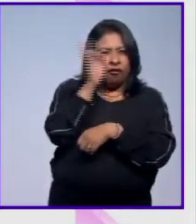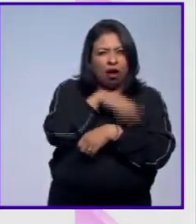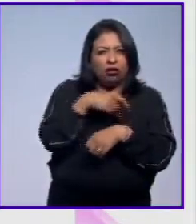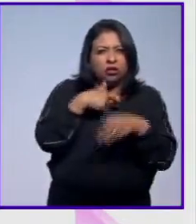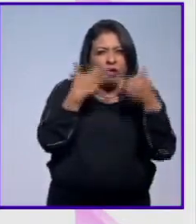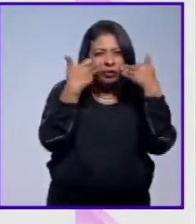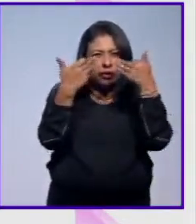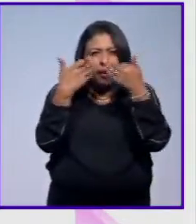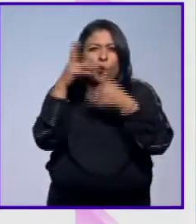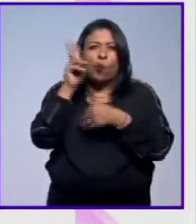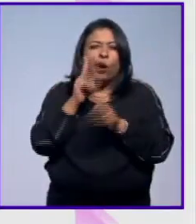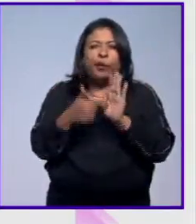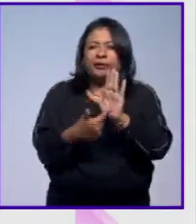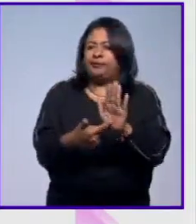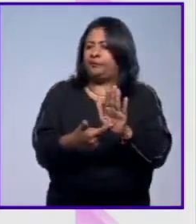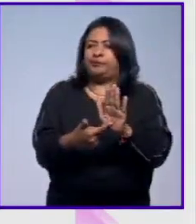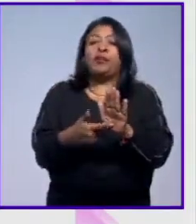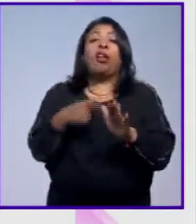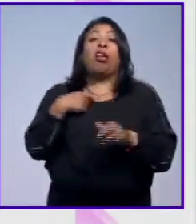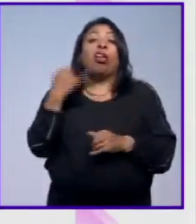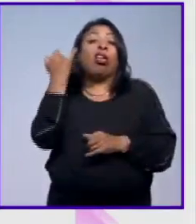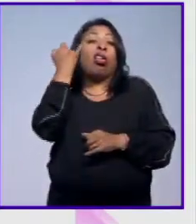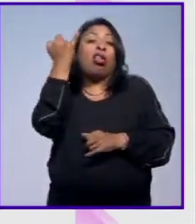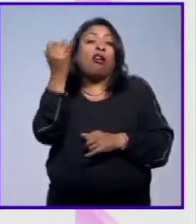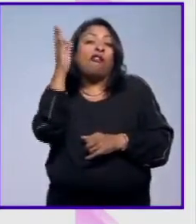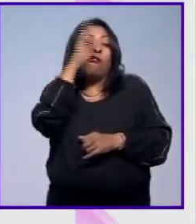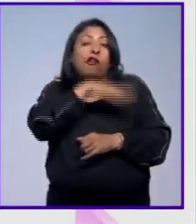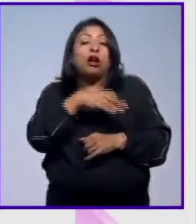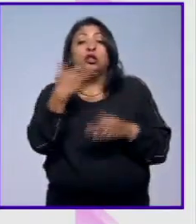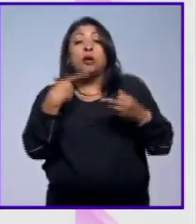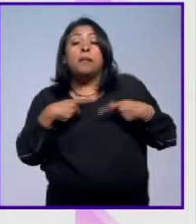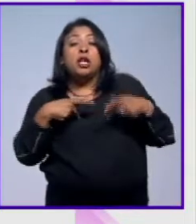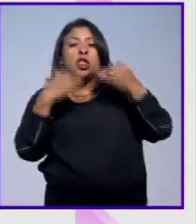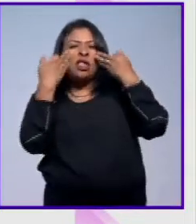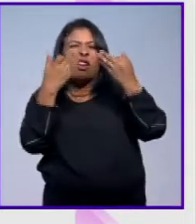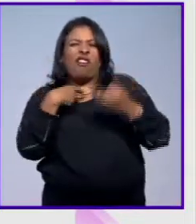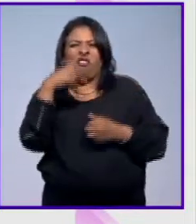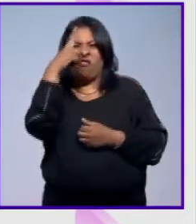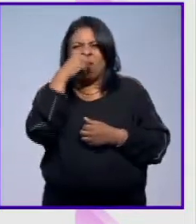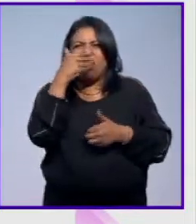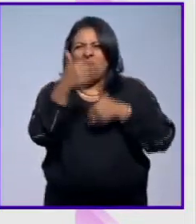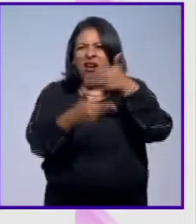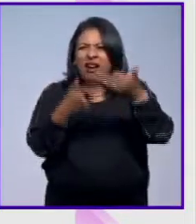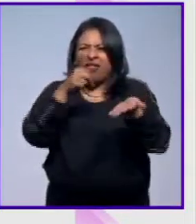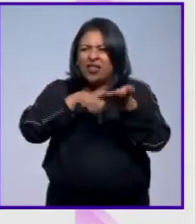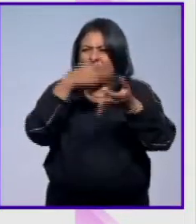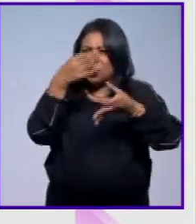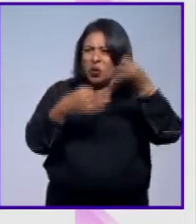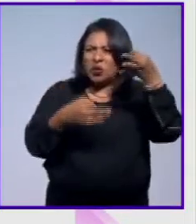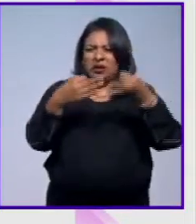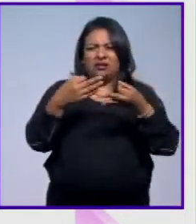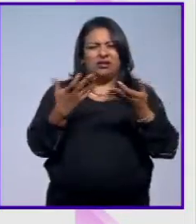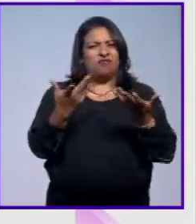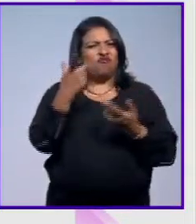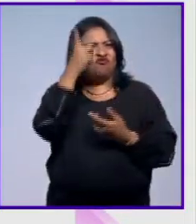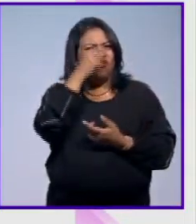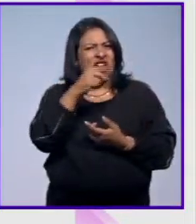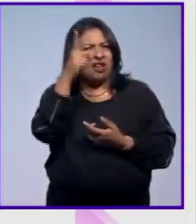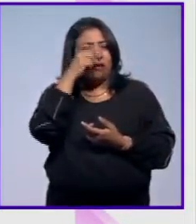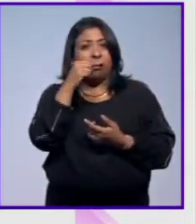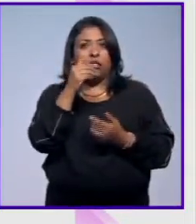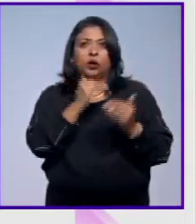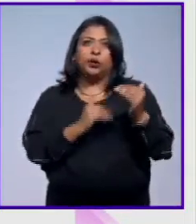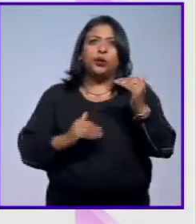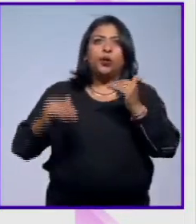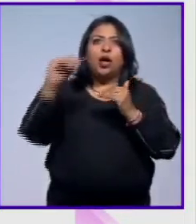testimonios y pruebas la creación de testigos falsos y errores e inconsistencias en el proceso judicial. El conflicto escaló hasta